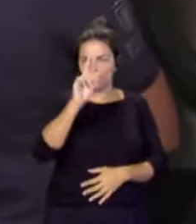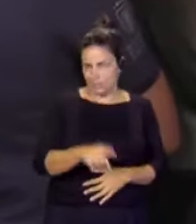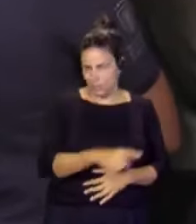móvil. ¡Gracias!